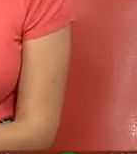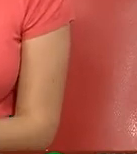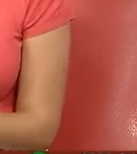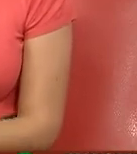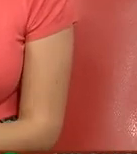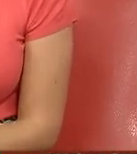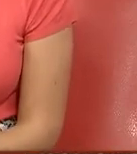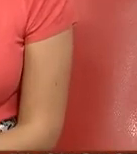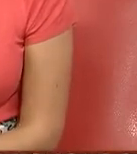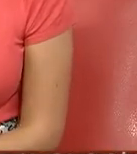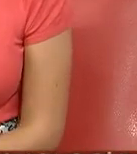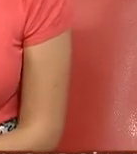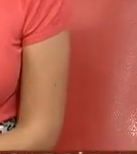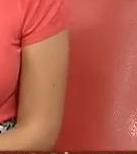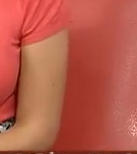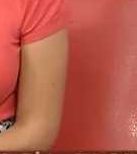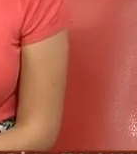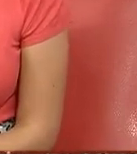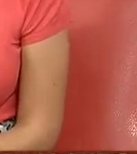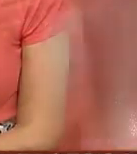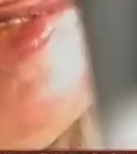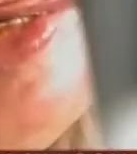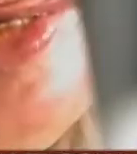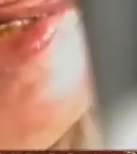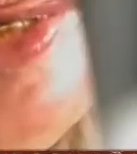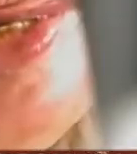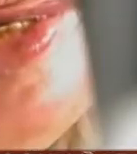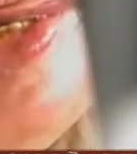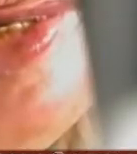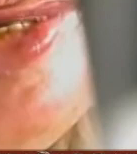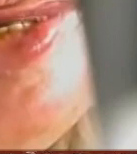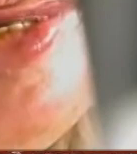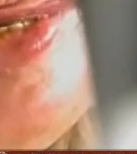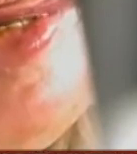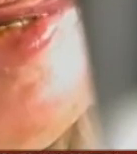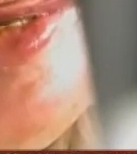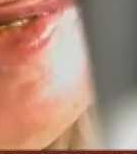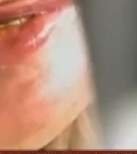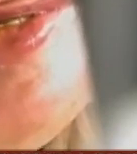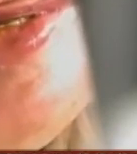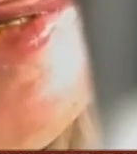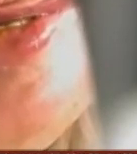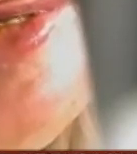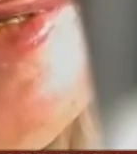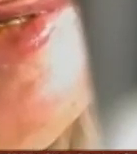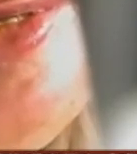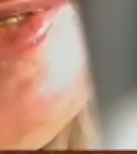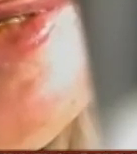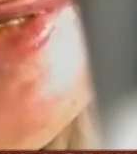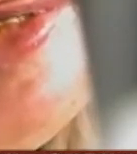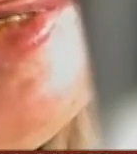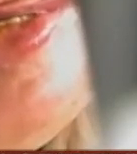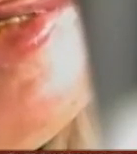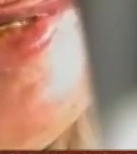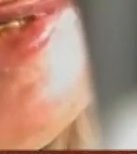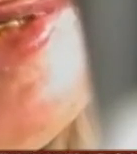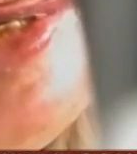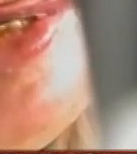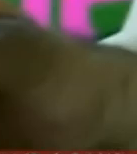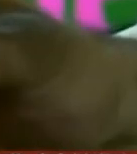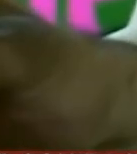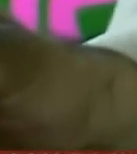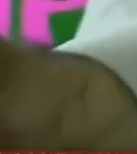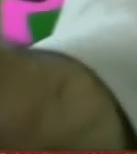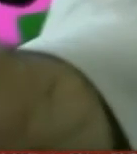enfocado a la inteligencia artificial este tipo de tecnología puede ser de mucha ayuda para la humanidad pero si no se